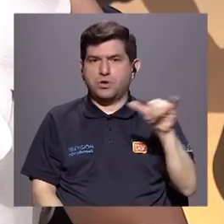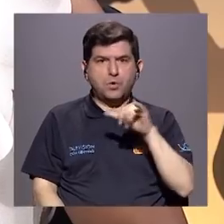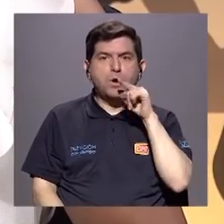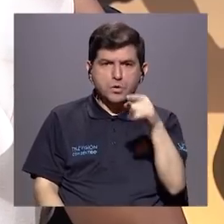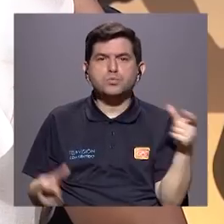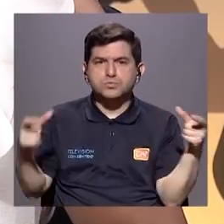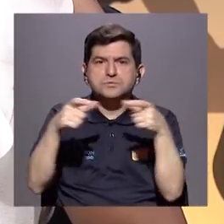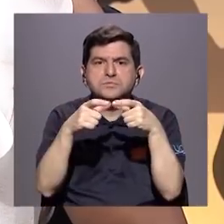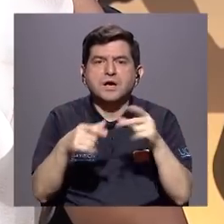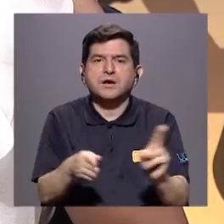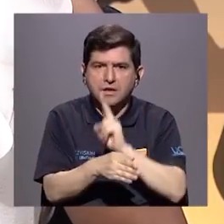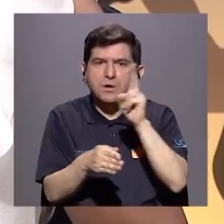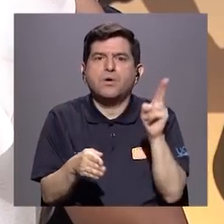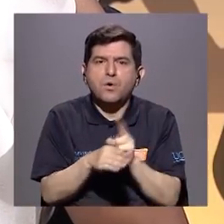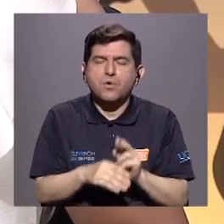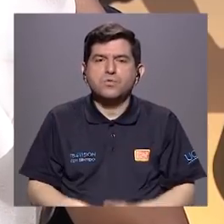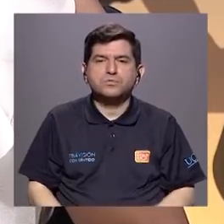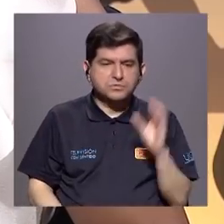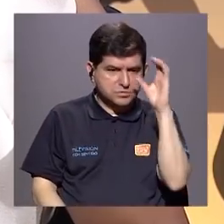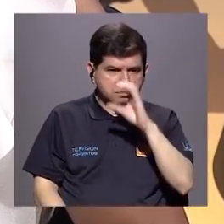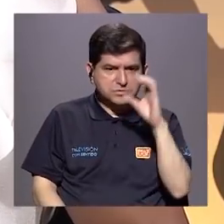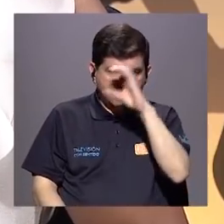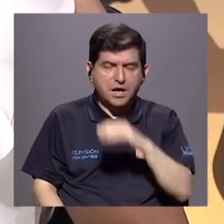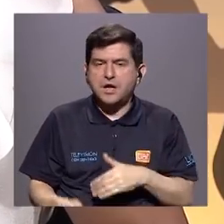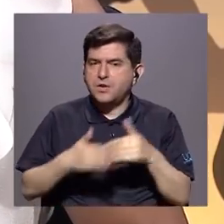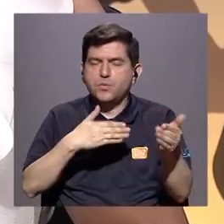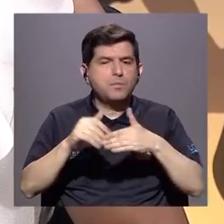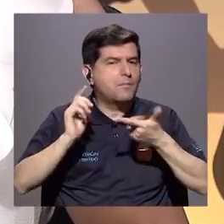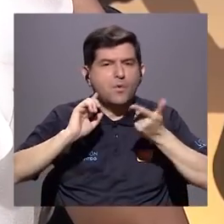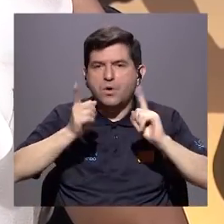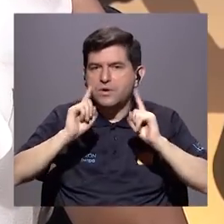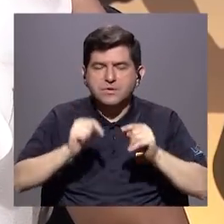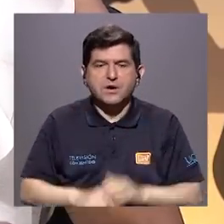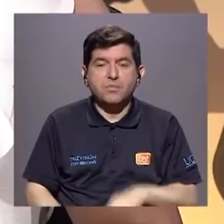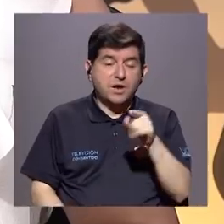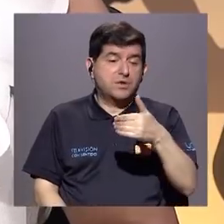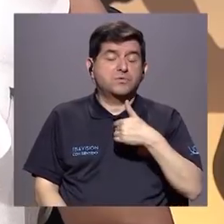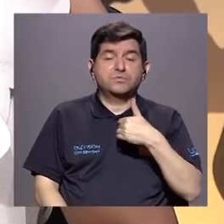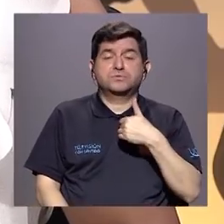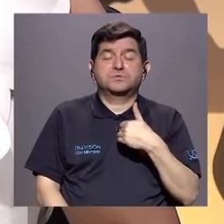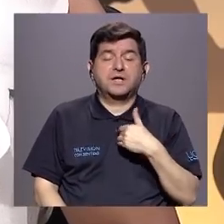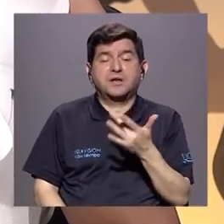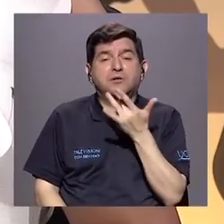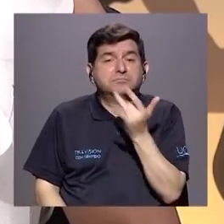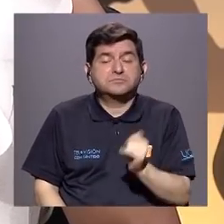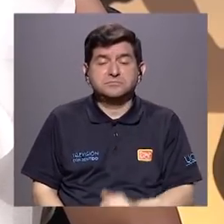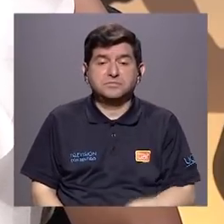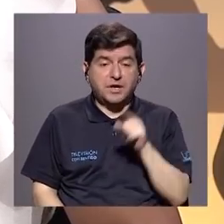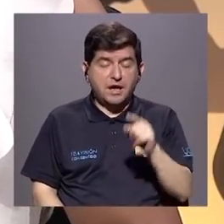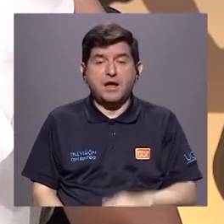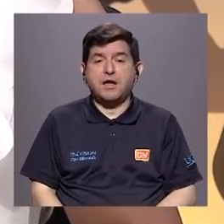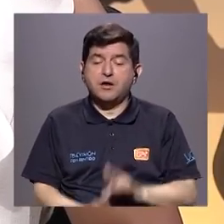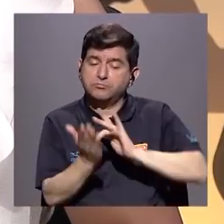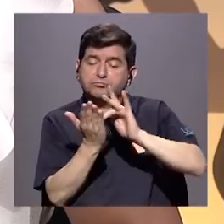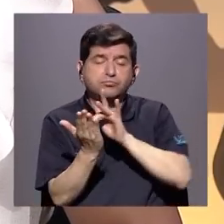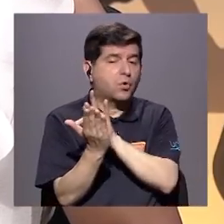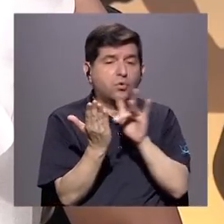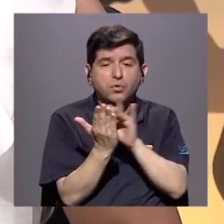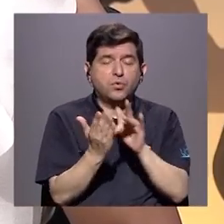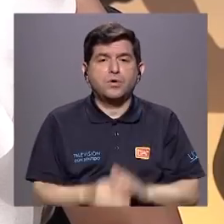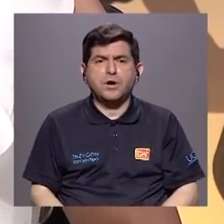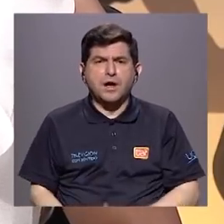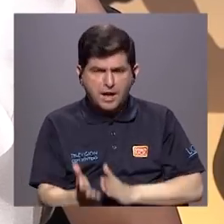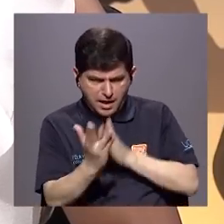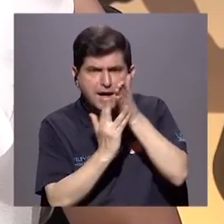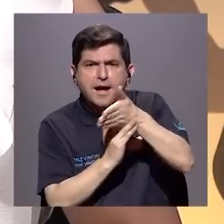está conectado. Así como usted utiliza el buscador, cualquiera que sea el que tenga su afinidad en su dispositivo electrónico,